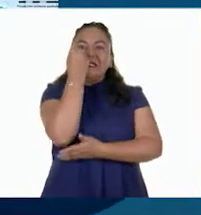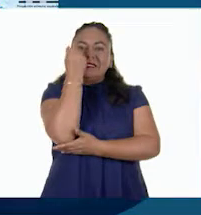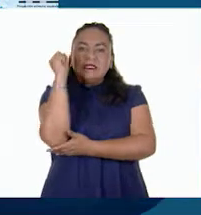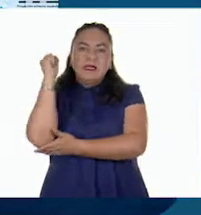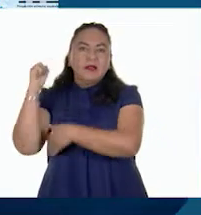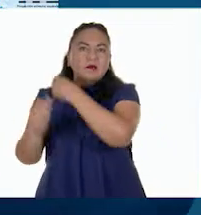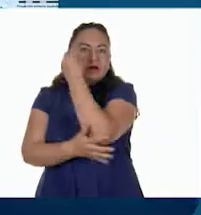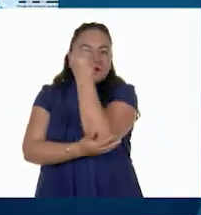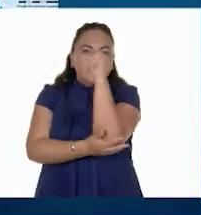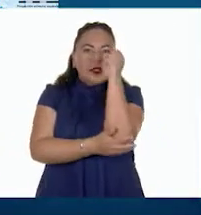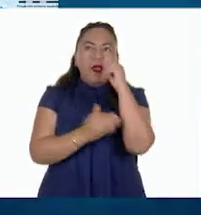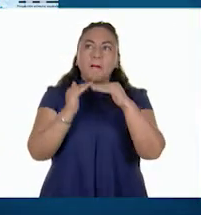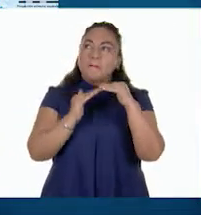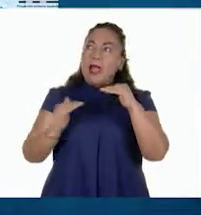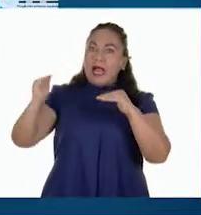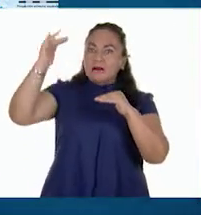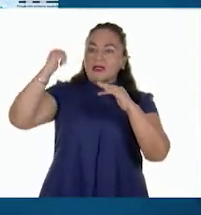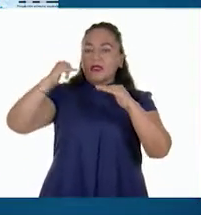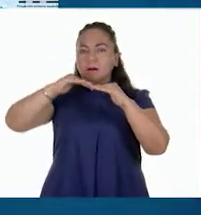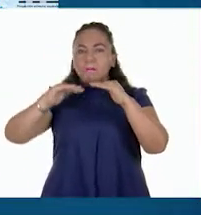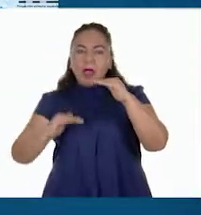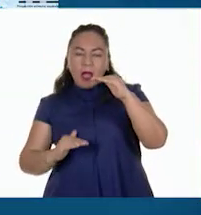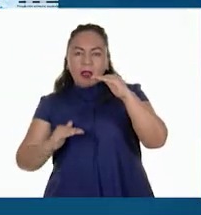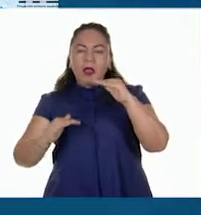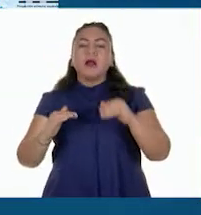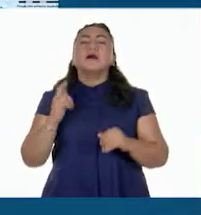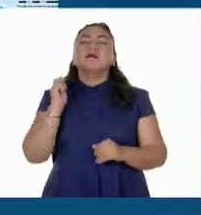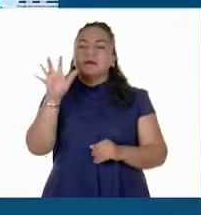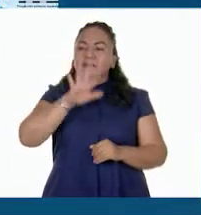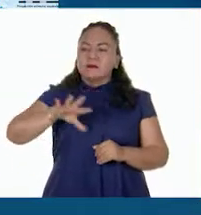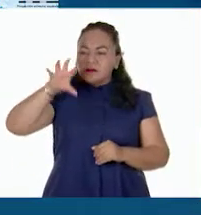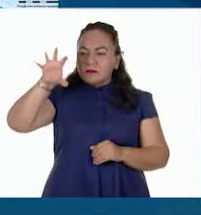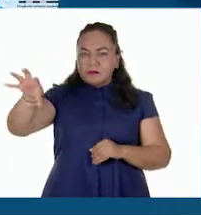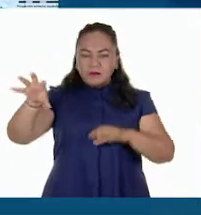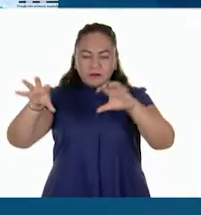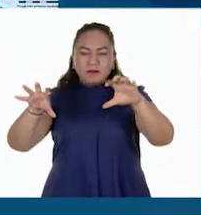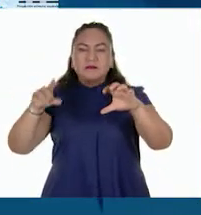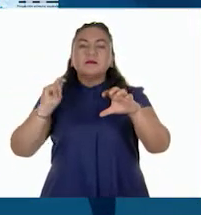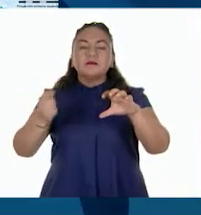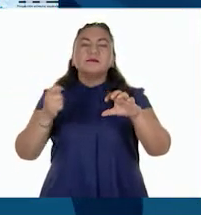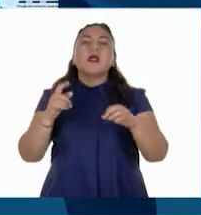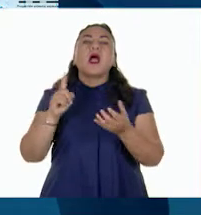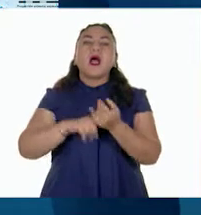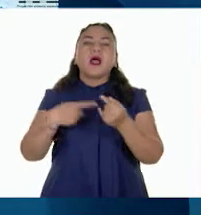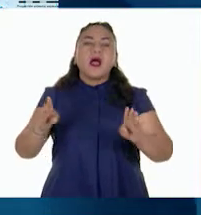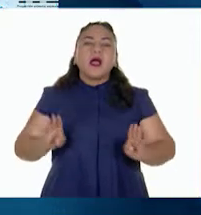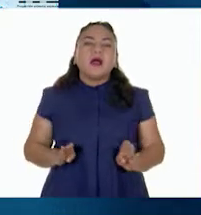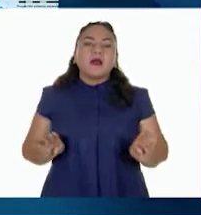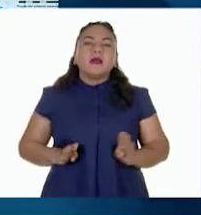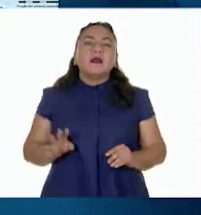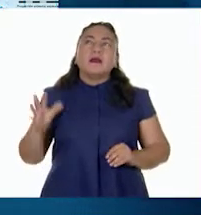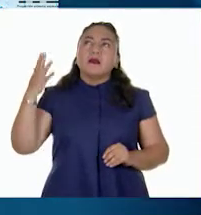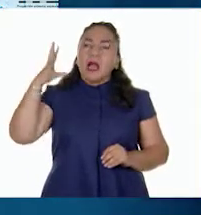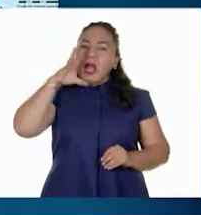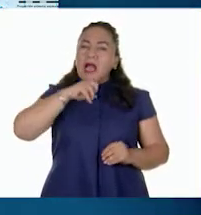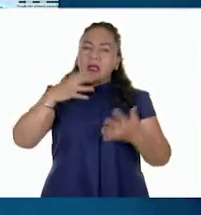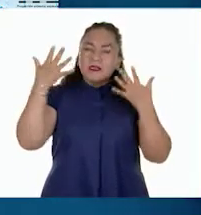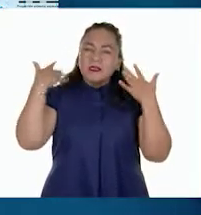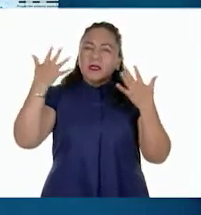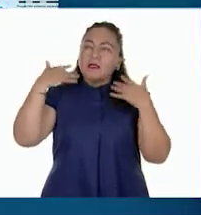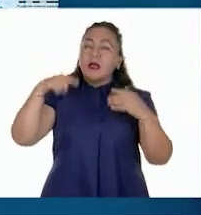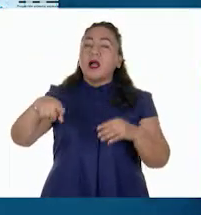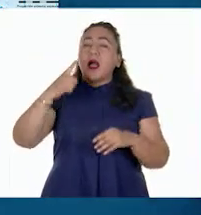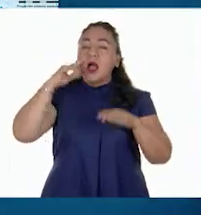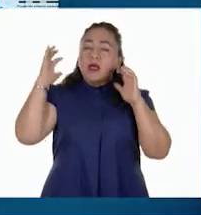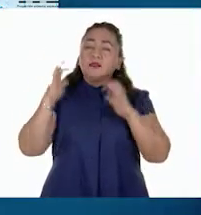y la selva baja, que son zonas que se localizan en las regiones del clima tropical en ellas llueve